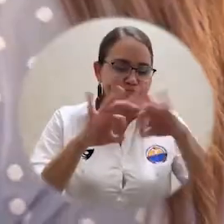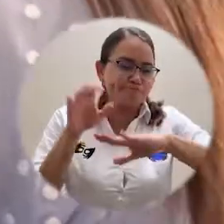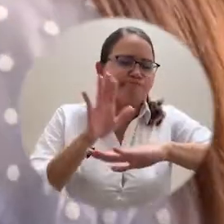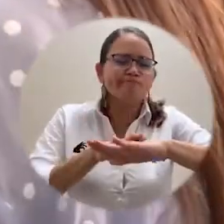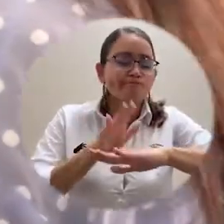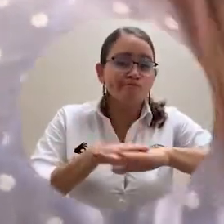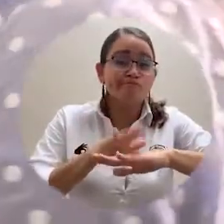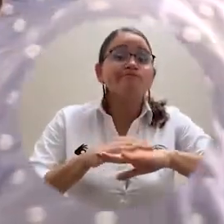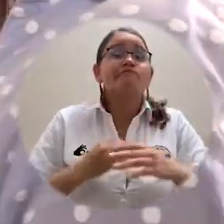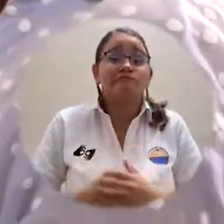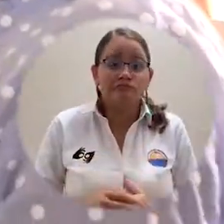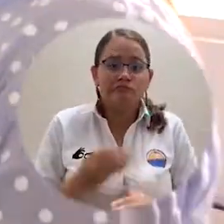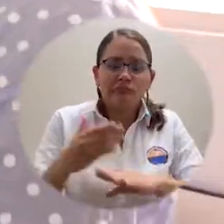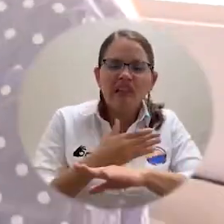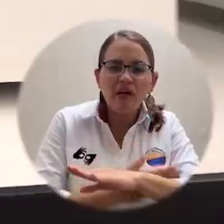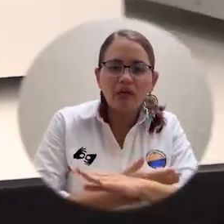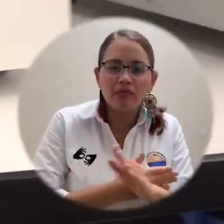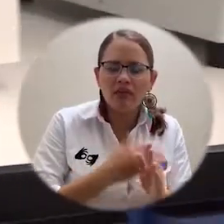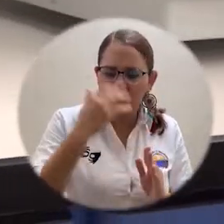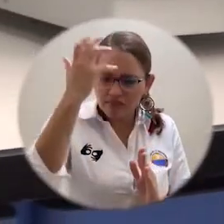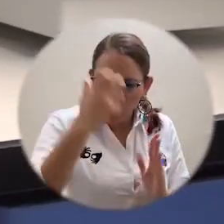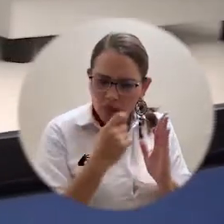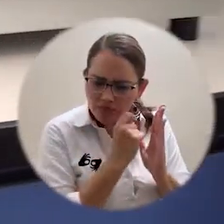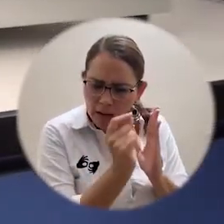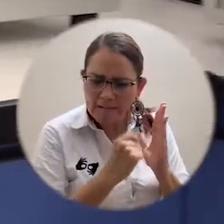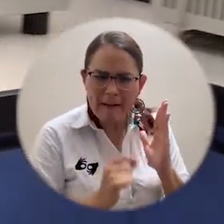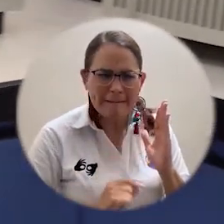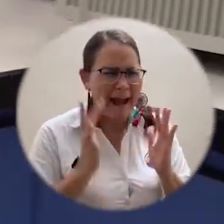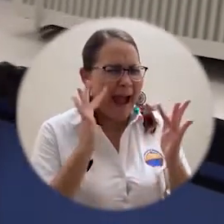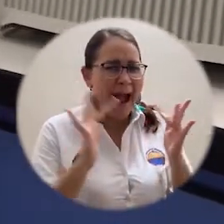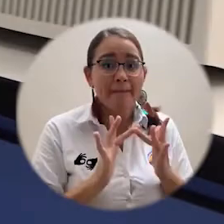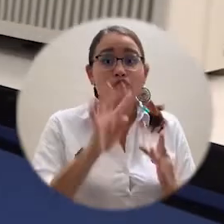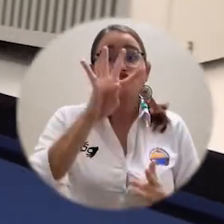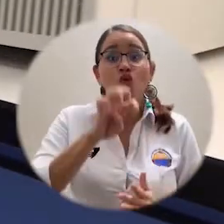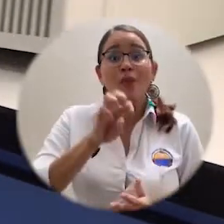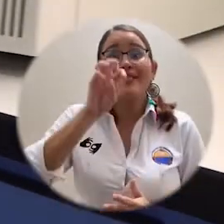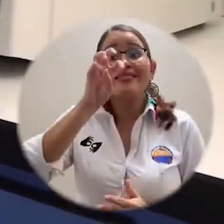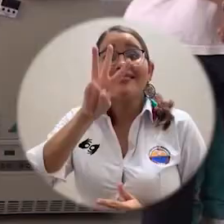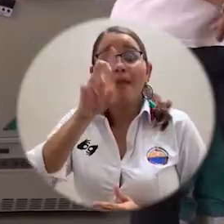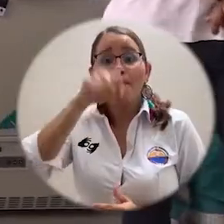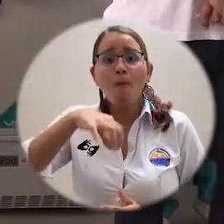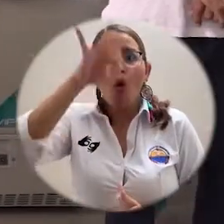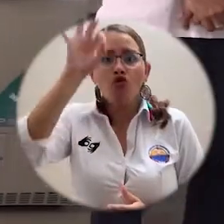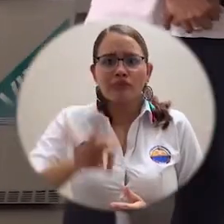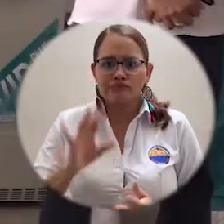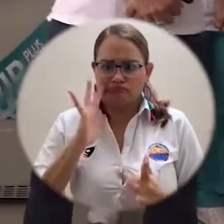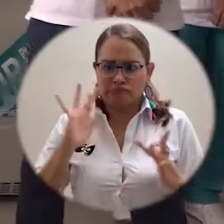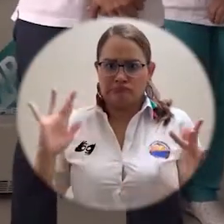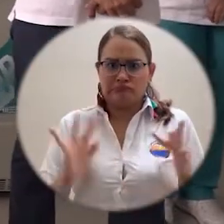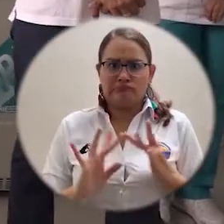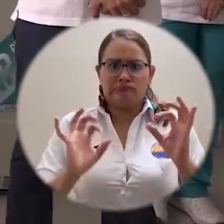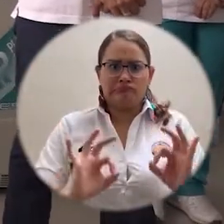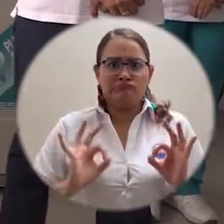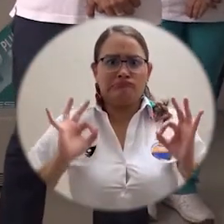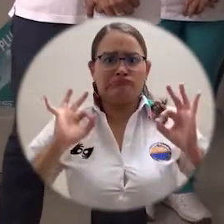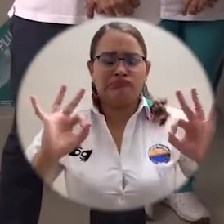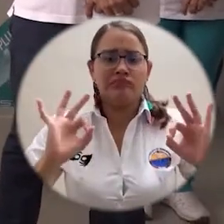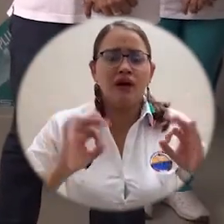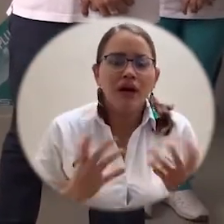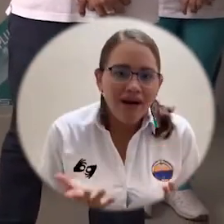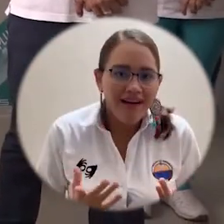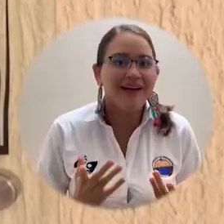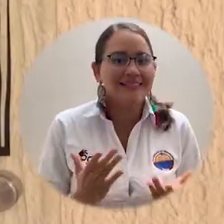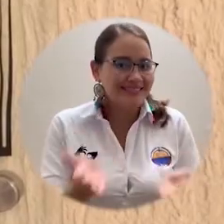Es muy importante señalar que obtuvimos una calificación de cumplimiento del 93% sobre 100, lo cual nos